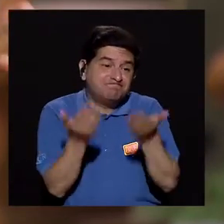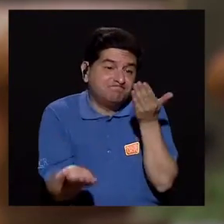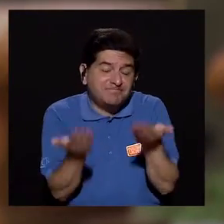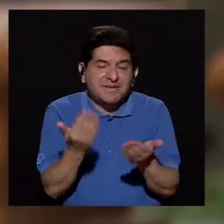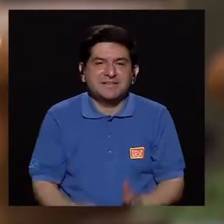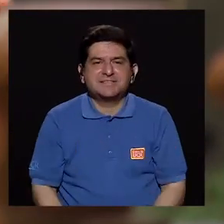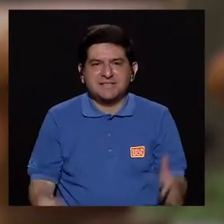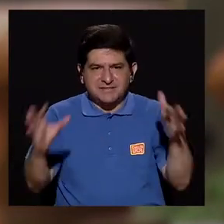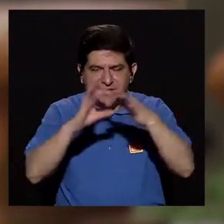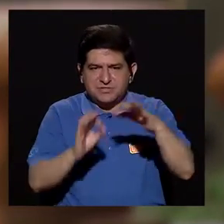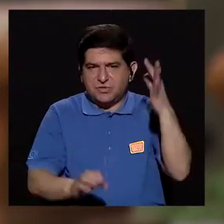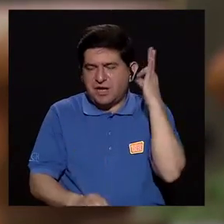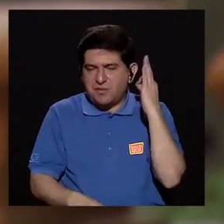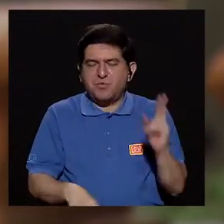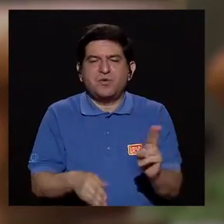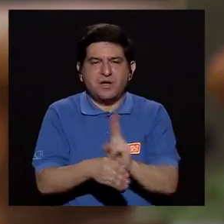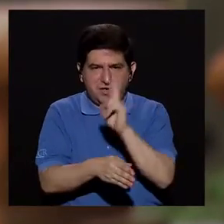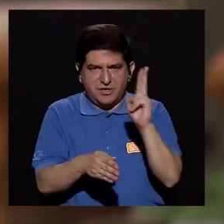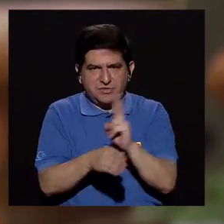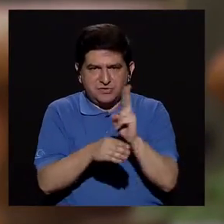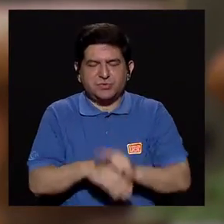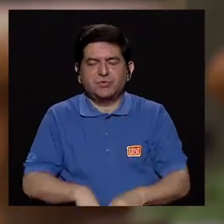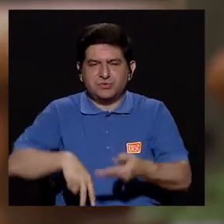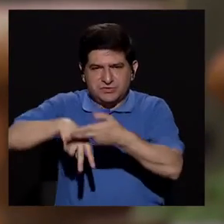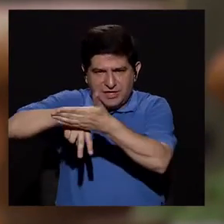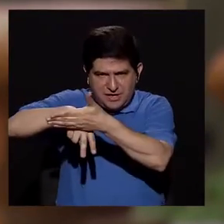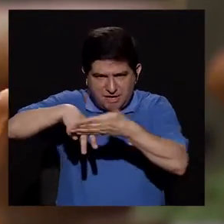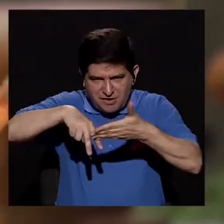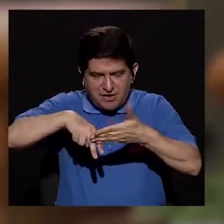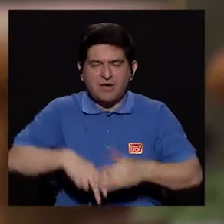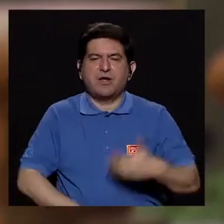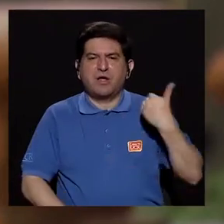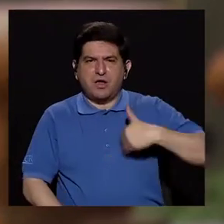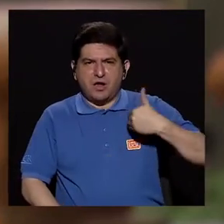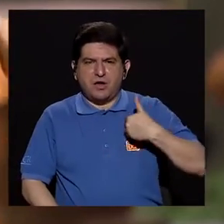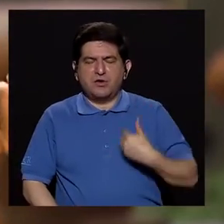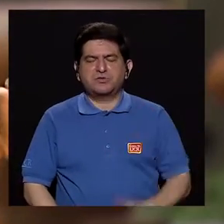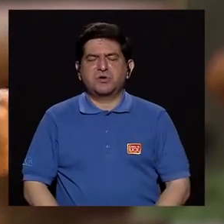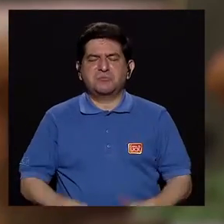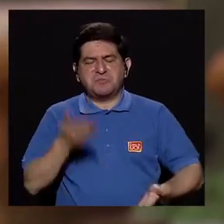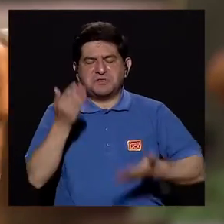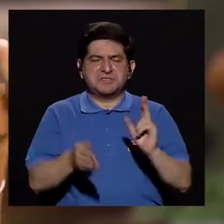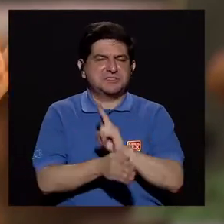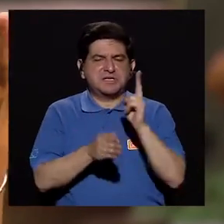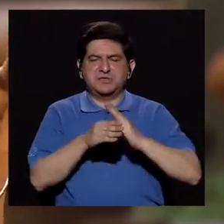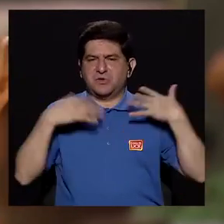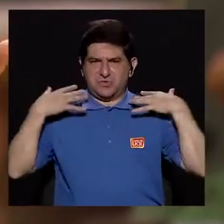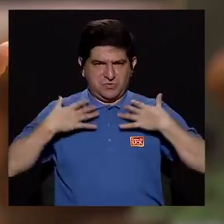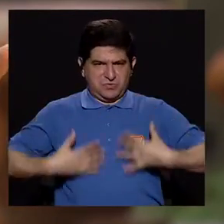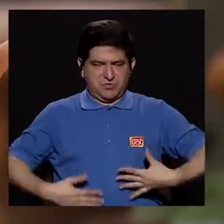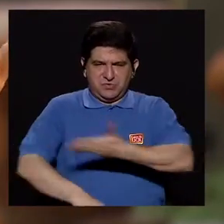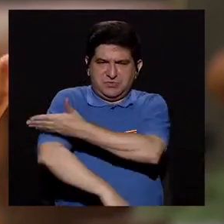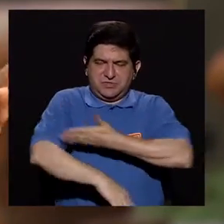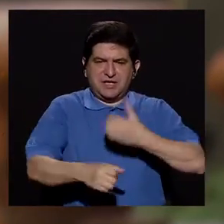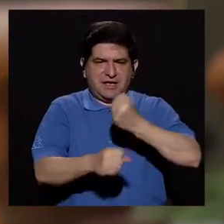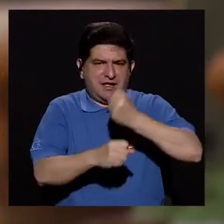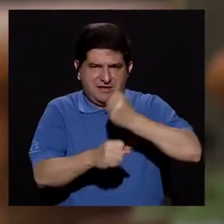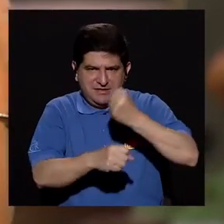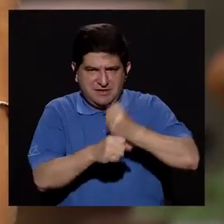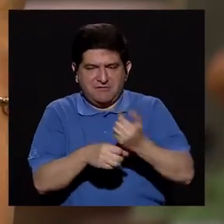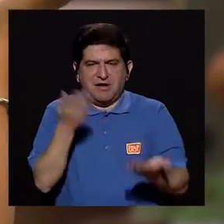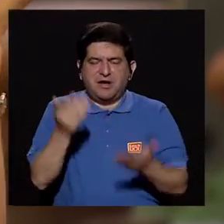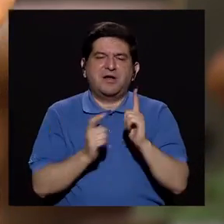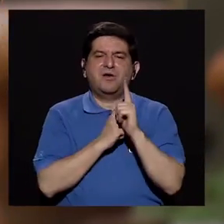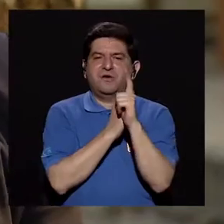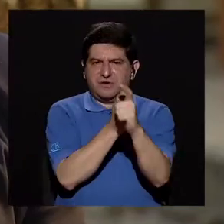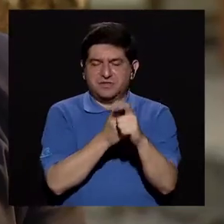Probablemente en relación con que las mujeres usan más en agua y los hombres tienden a quitarse la camisa más en su trabajo. O